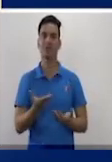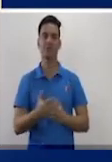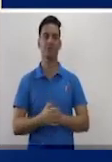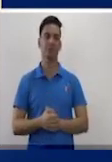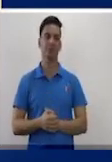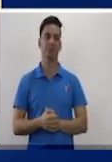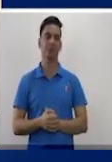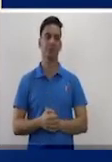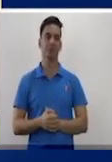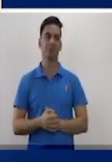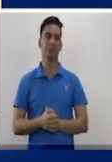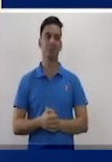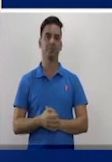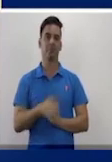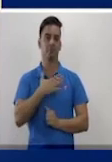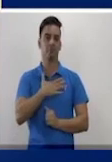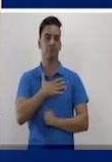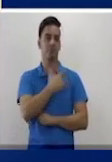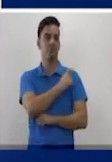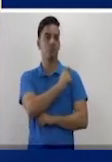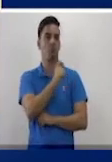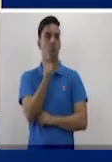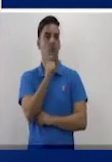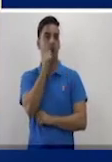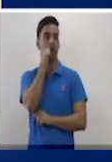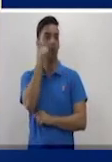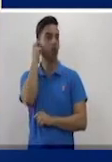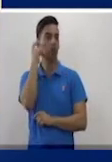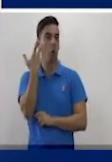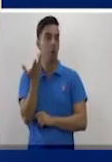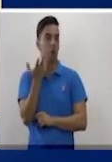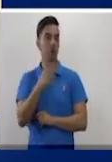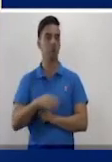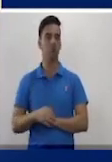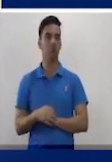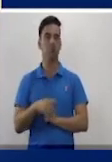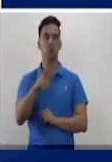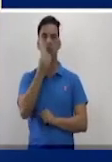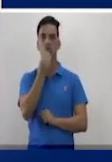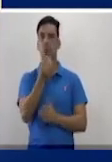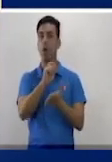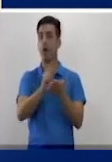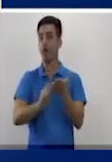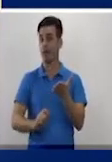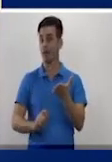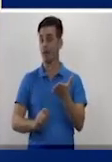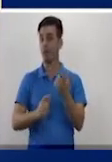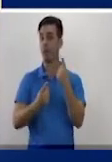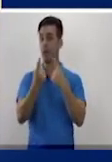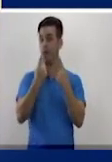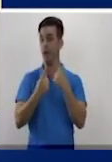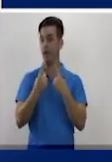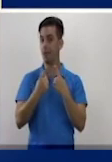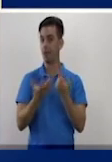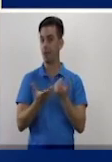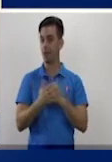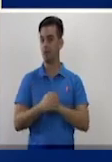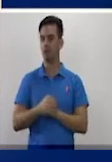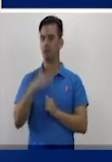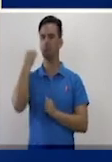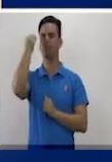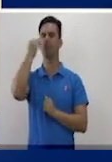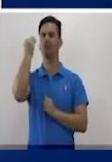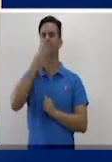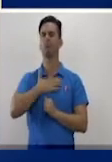Mi profesor de matemática o profesora, tú pudieras escribir algo sobre ese profesor tuyo de